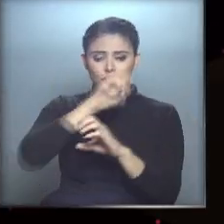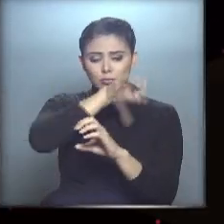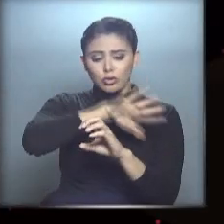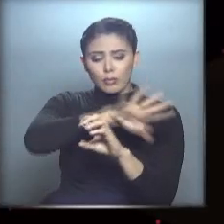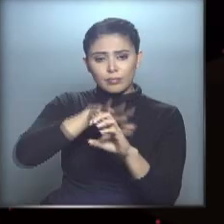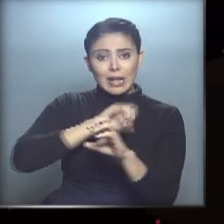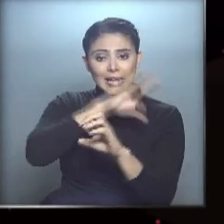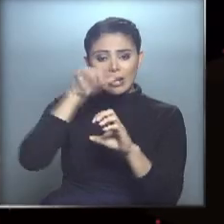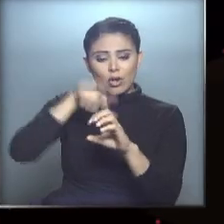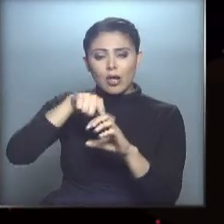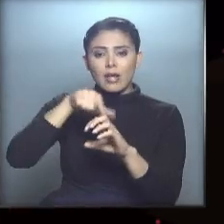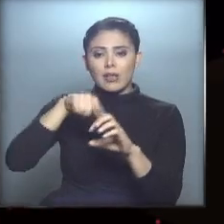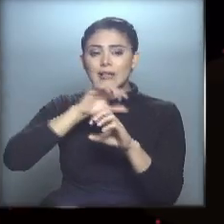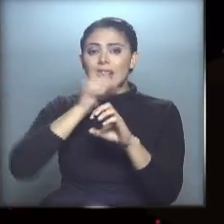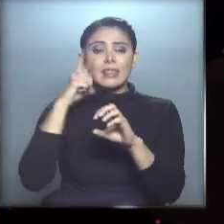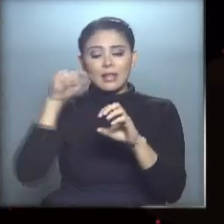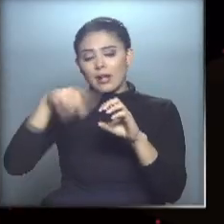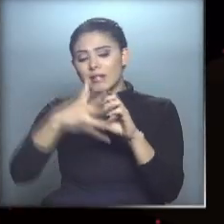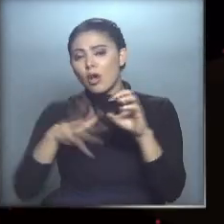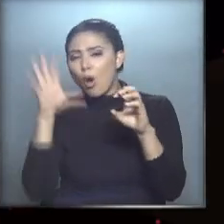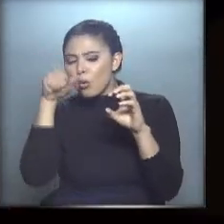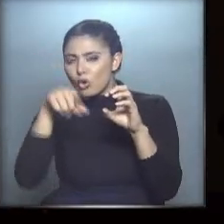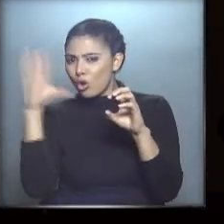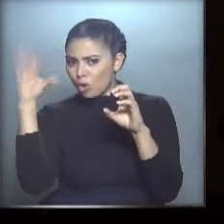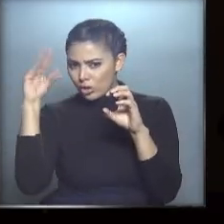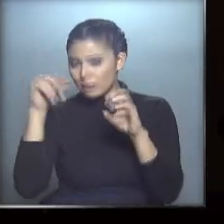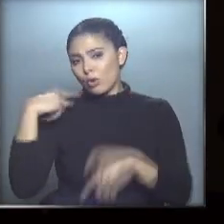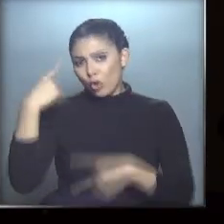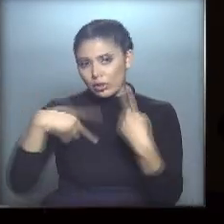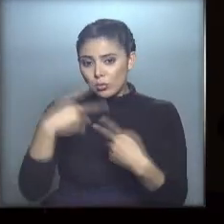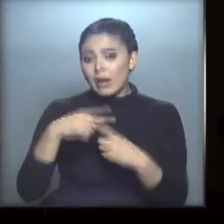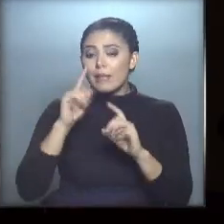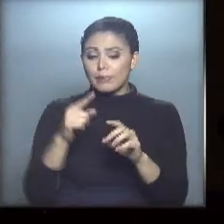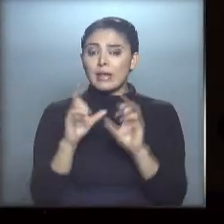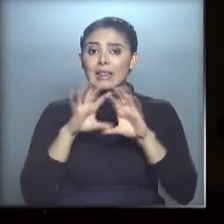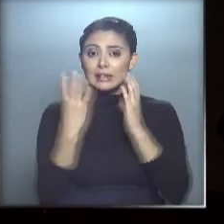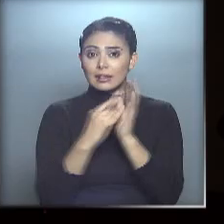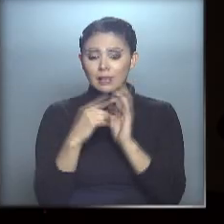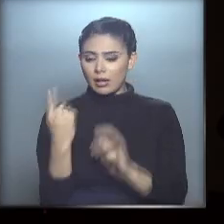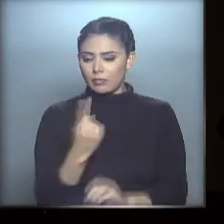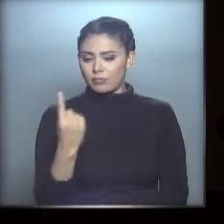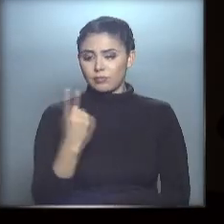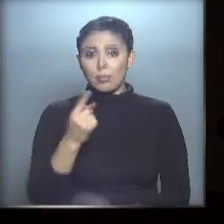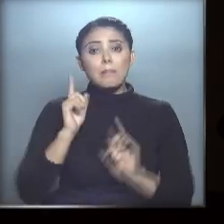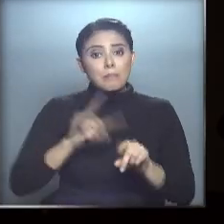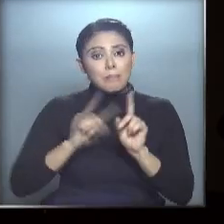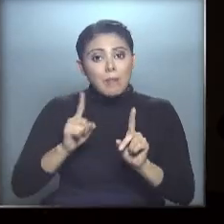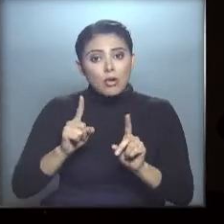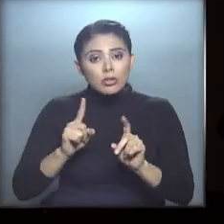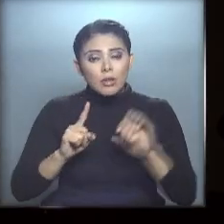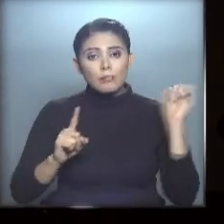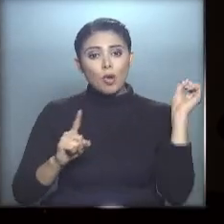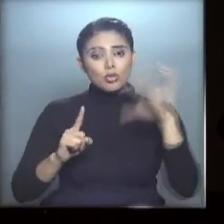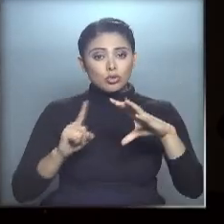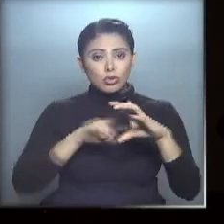el sitio iluminado es de día. Bien, sigamos. Además de girar sobre sí misma, la Tierra al mismo tiempo se